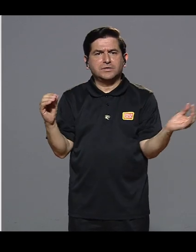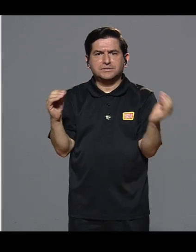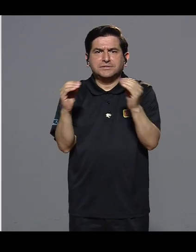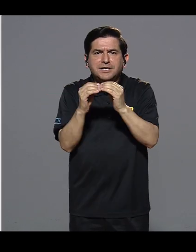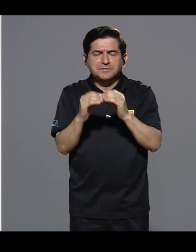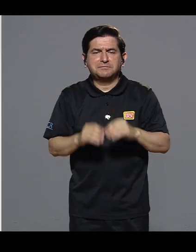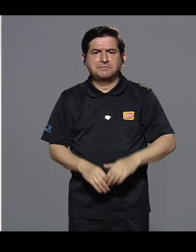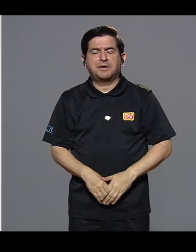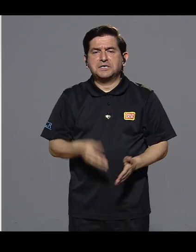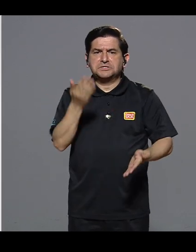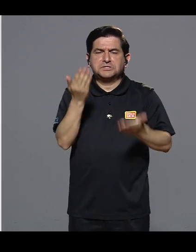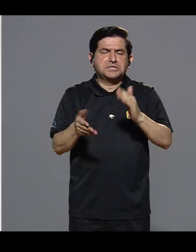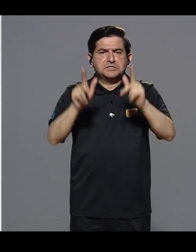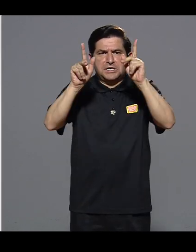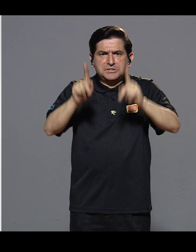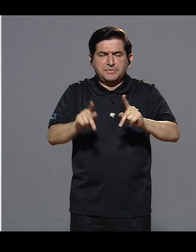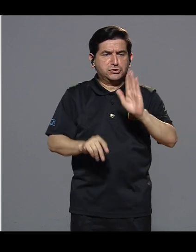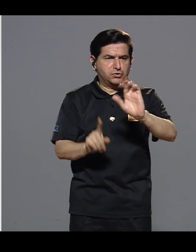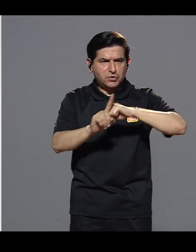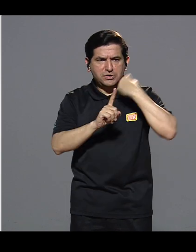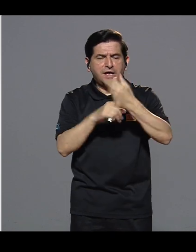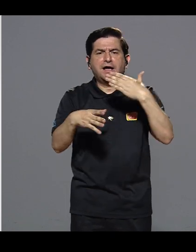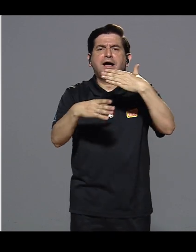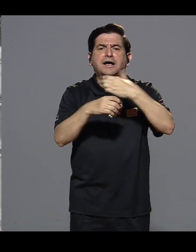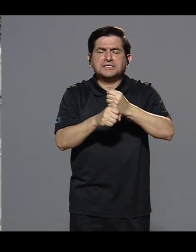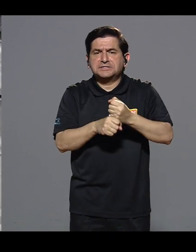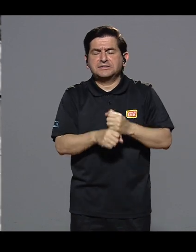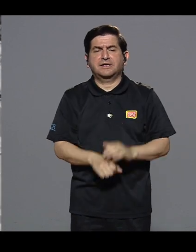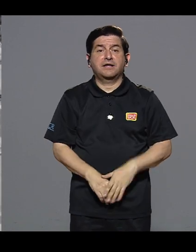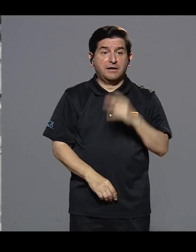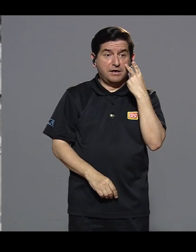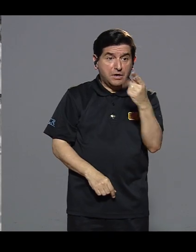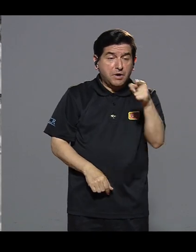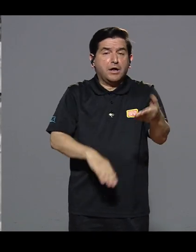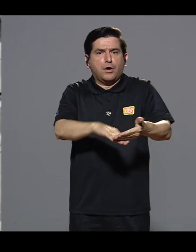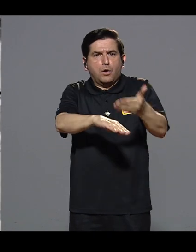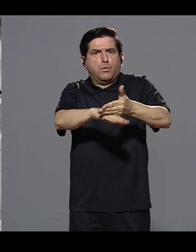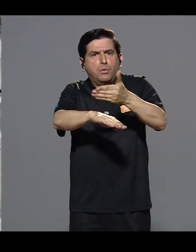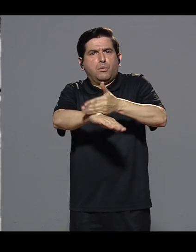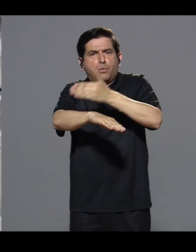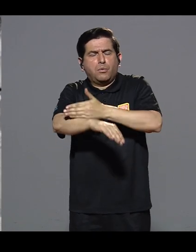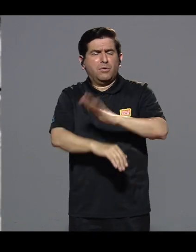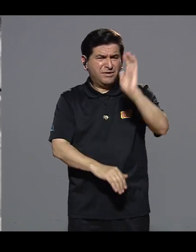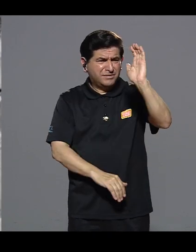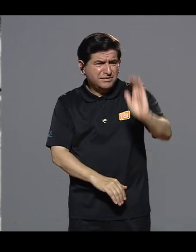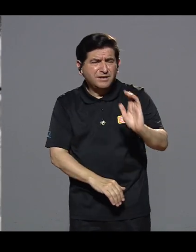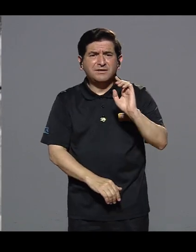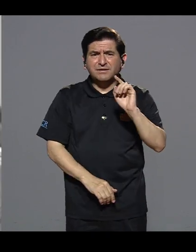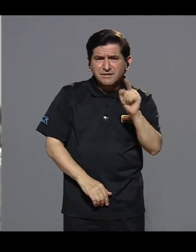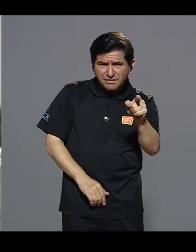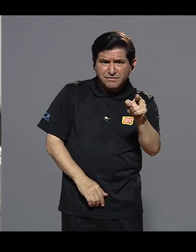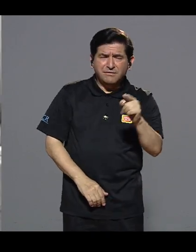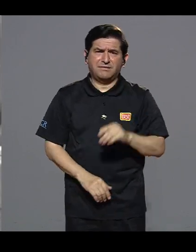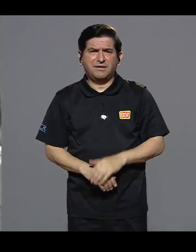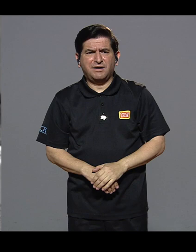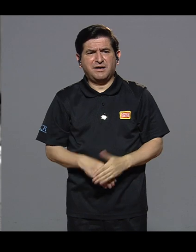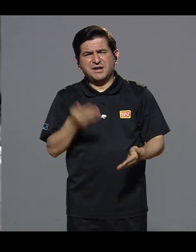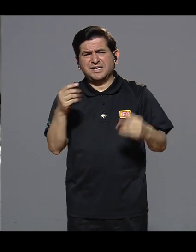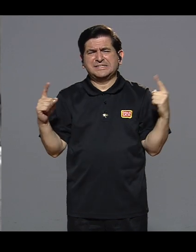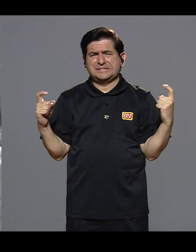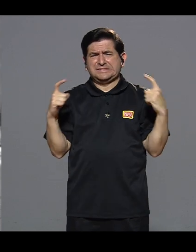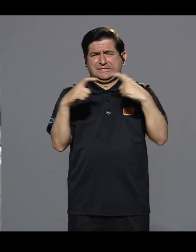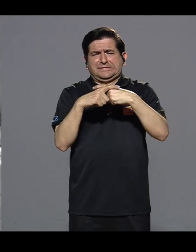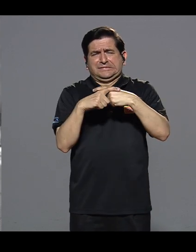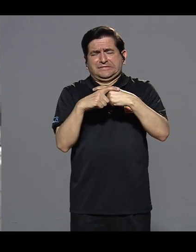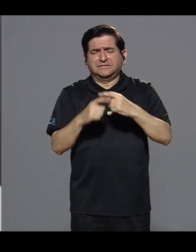O sea, él ha hecho mucho más de lo que cualquiera creo en su condición puede hacer. Y verlo lo que él ha avanzado, ¿verdad? Porque pequeñito